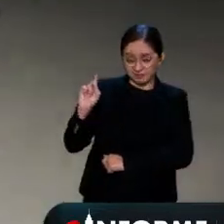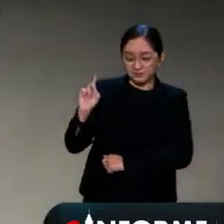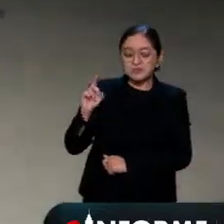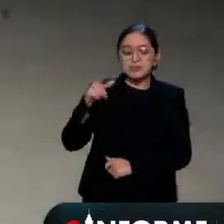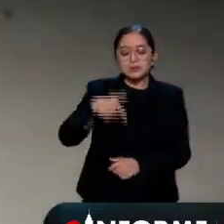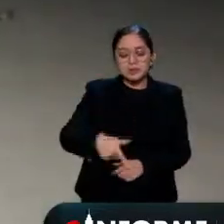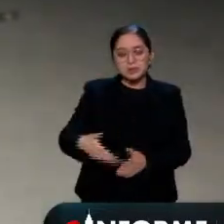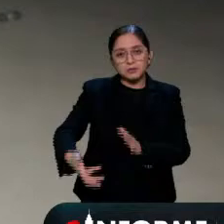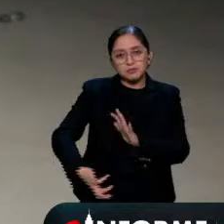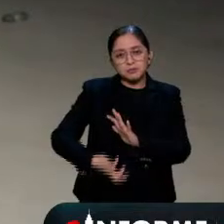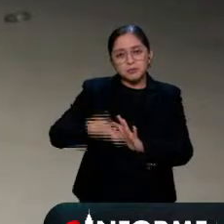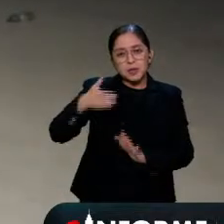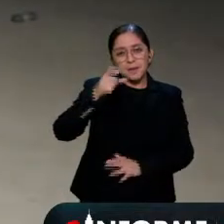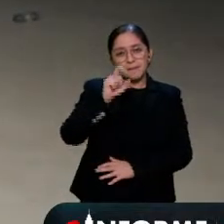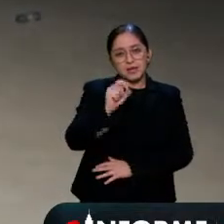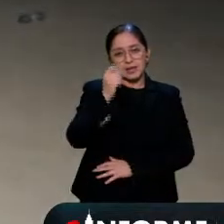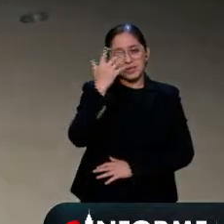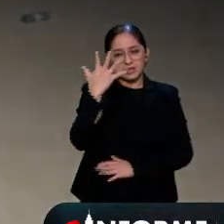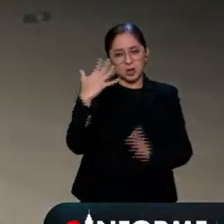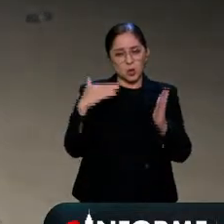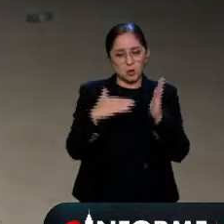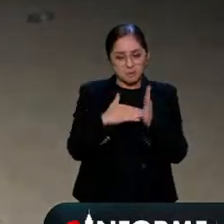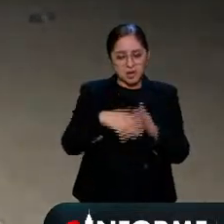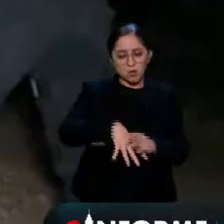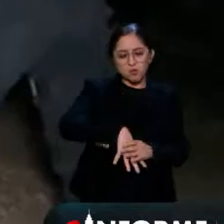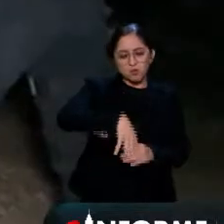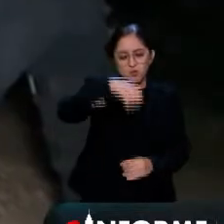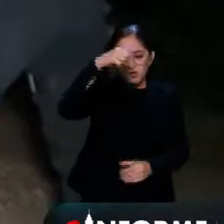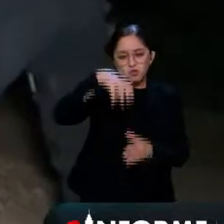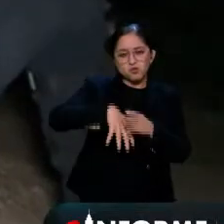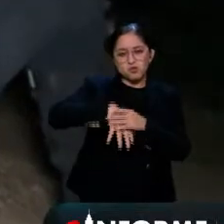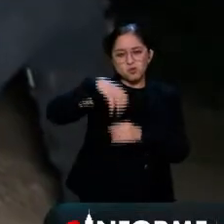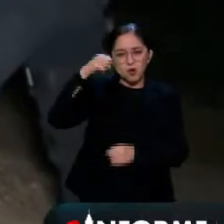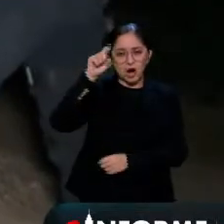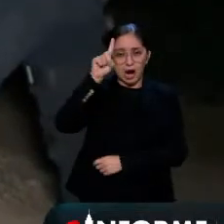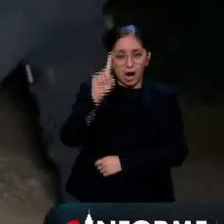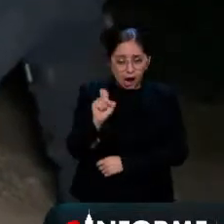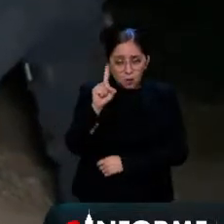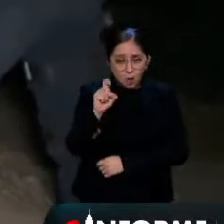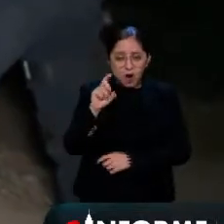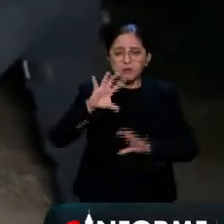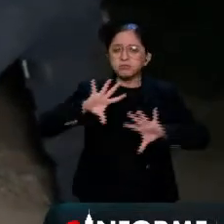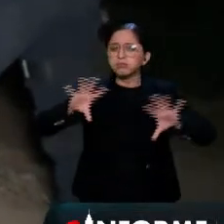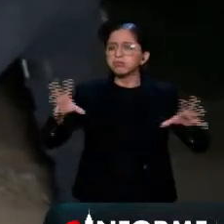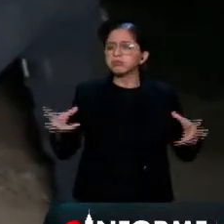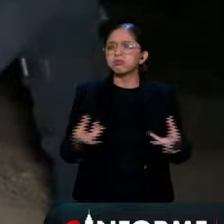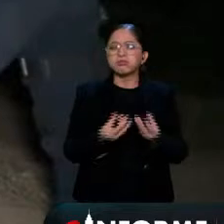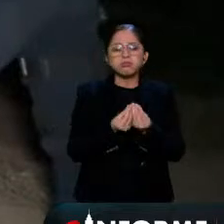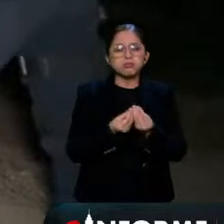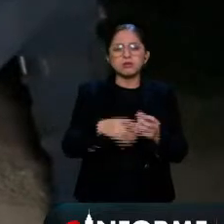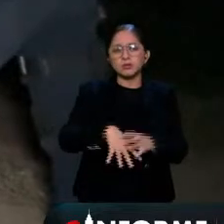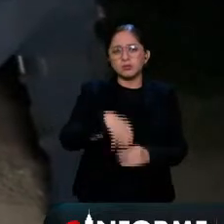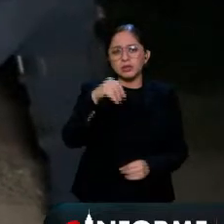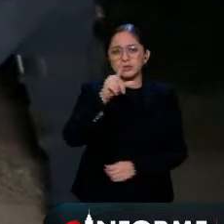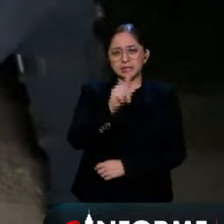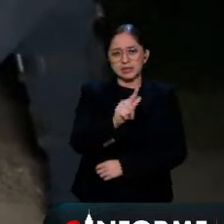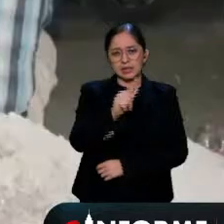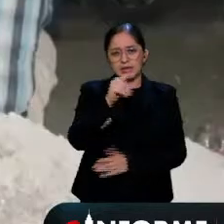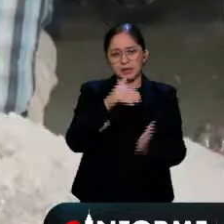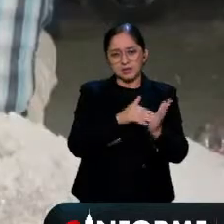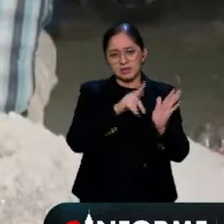logró extraer 25.400 metros cúbicos del agua que inundó tres pozos, lo que suma un acumulado de extracción de 70